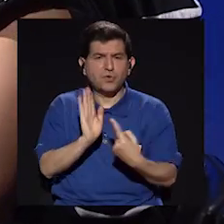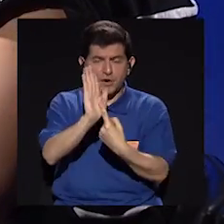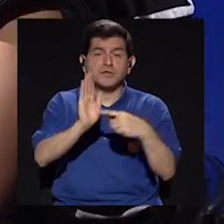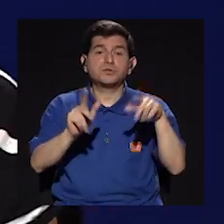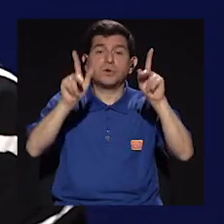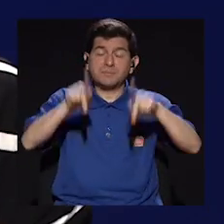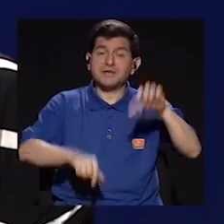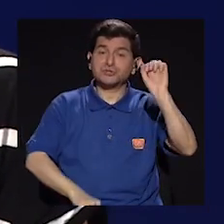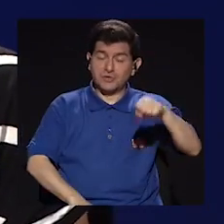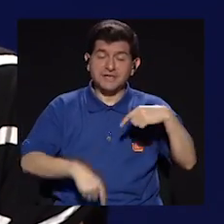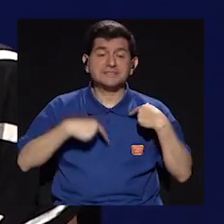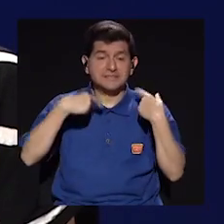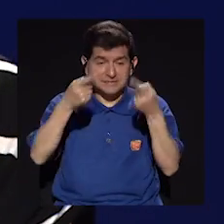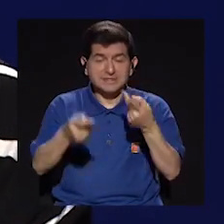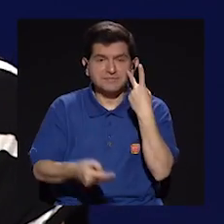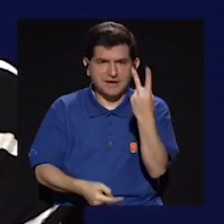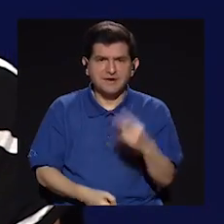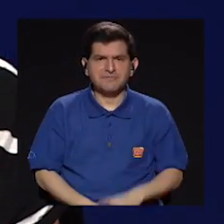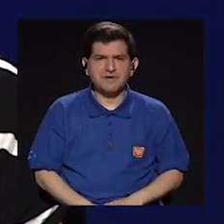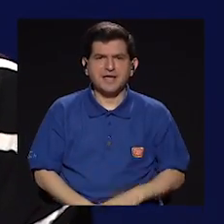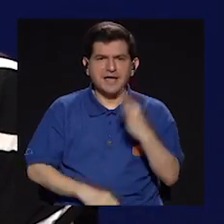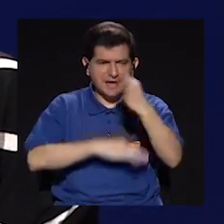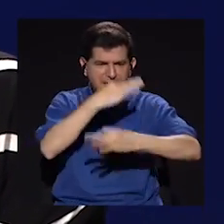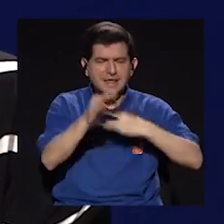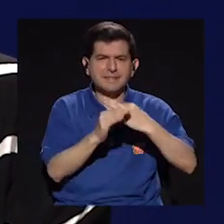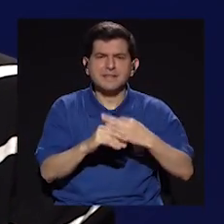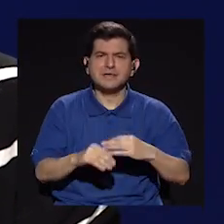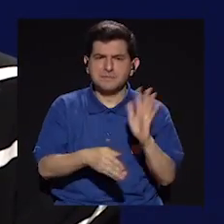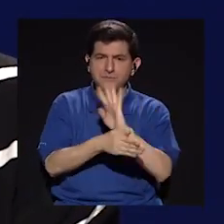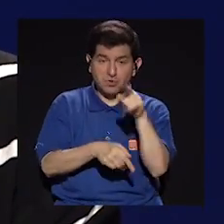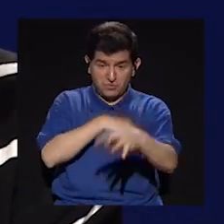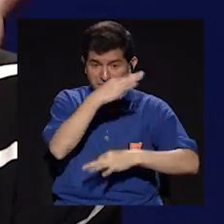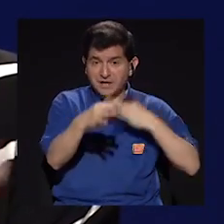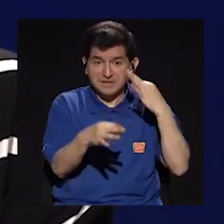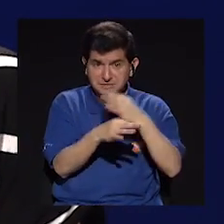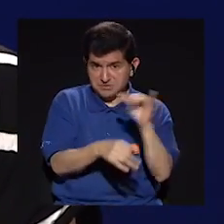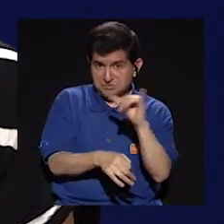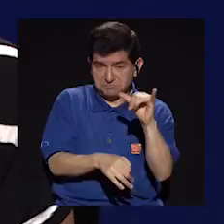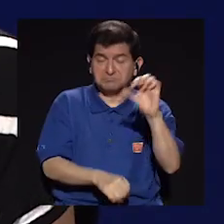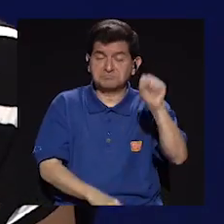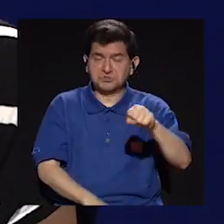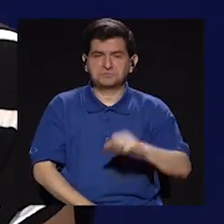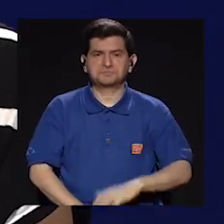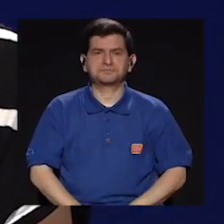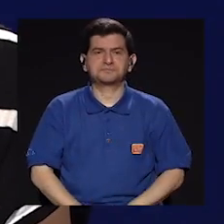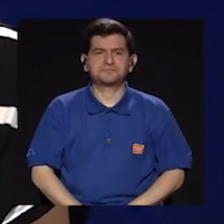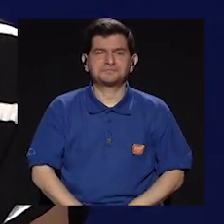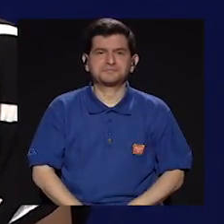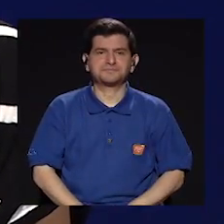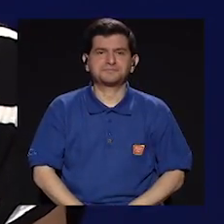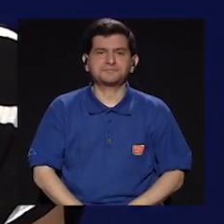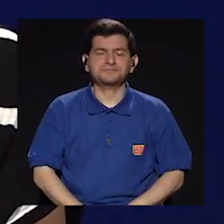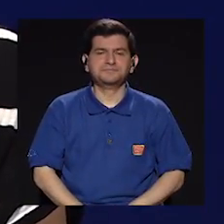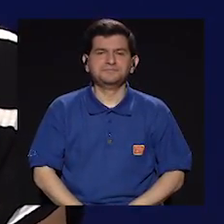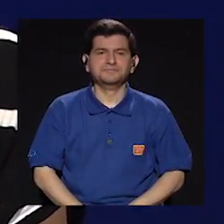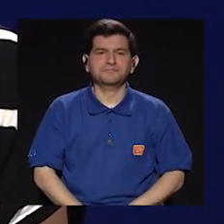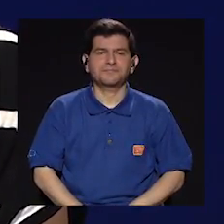Claro, claro, y de gente que sí va ahí a ver un perfil de películas como este, digamos. Y también